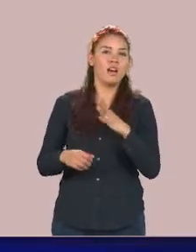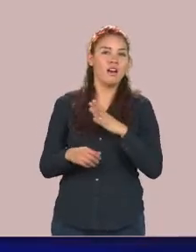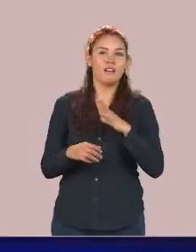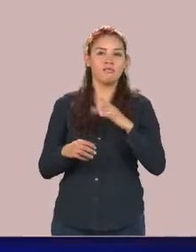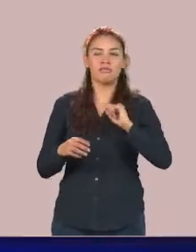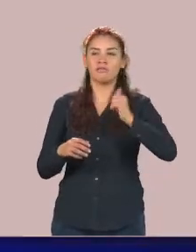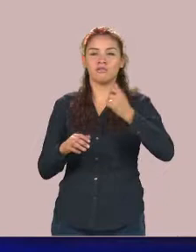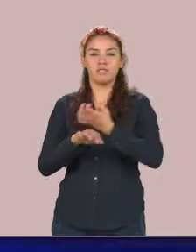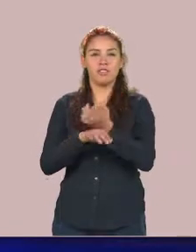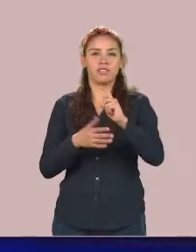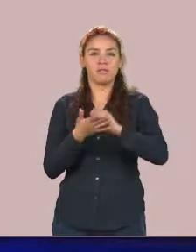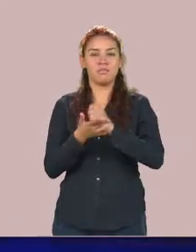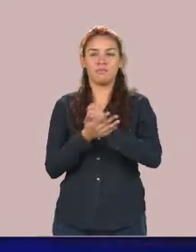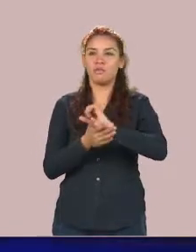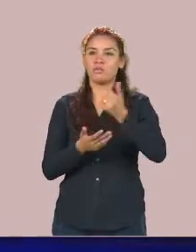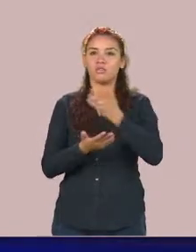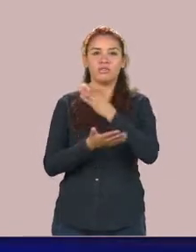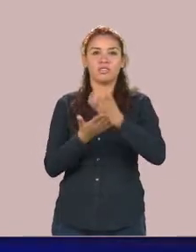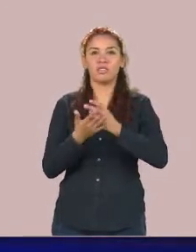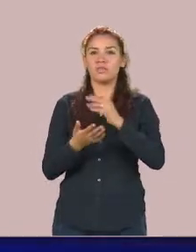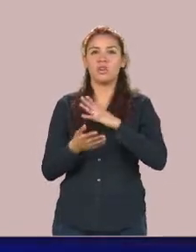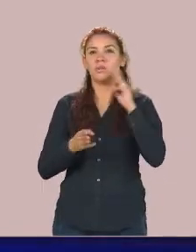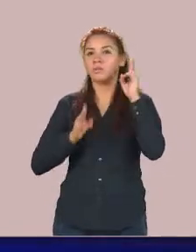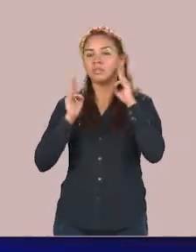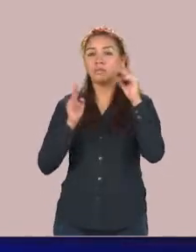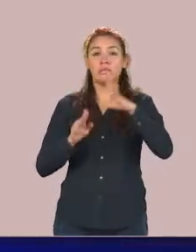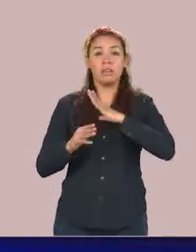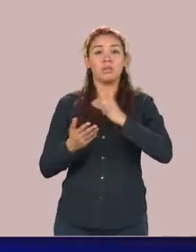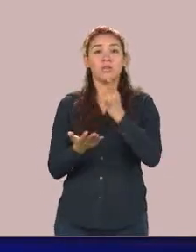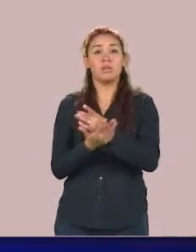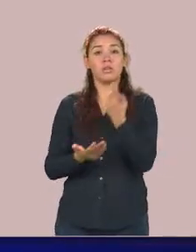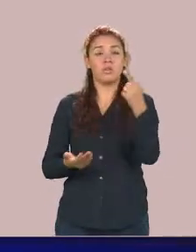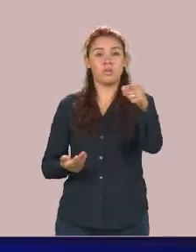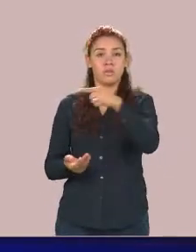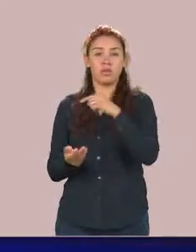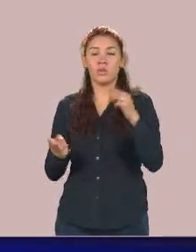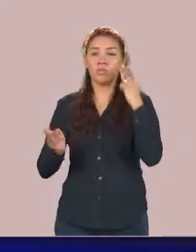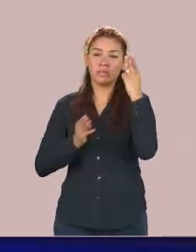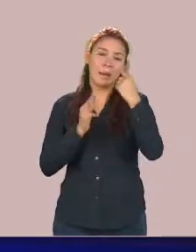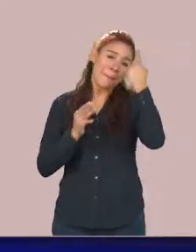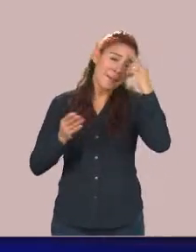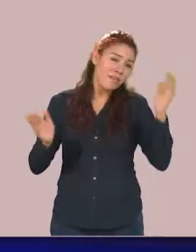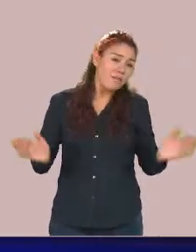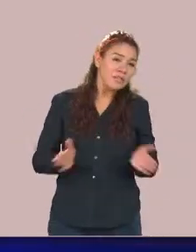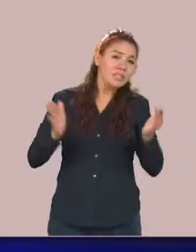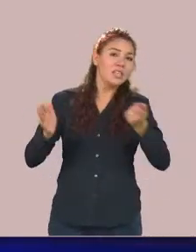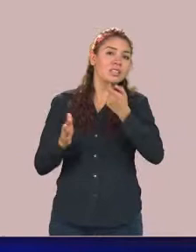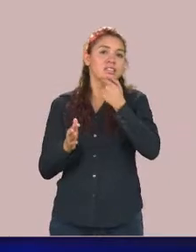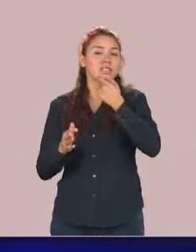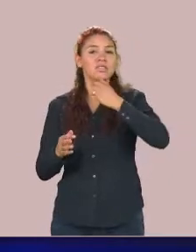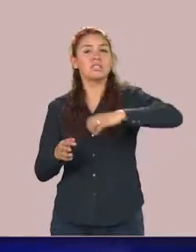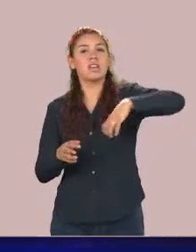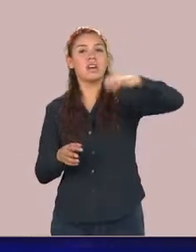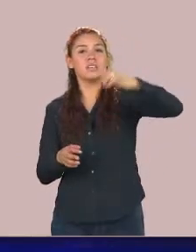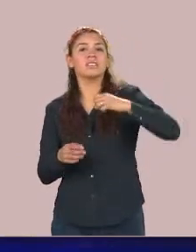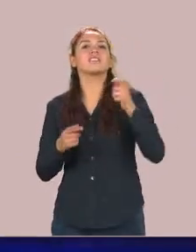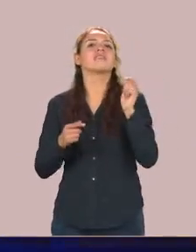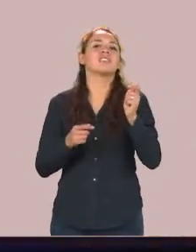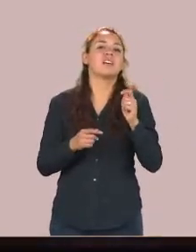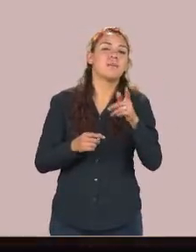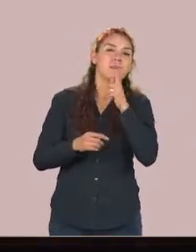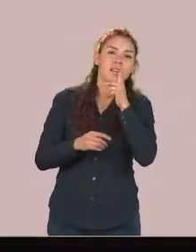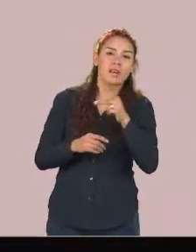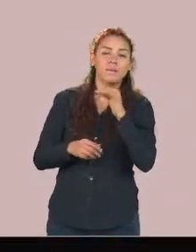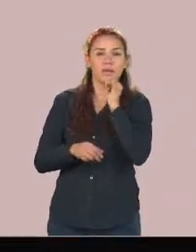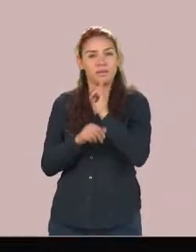interés de niños jóvenes y adultos por la actividad científica en este caso en específico de historia natural los invitamos a que